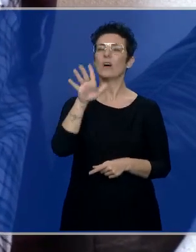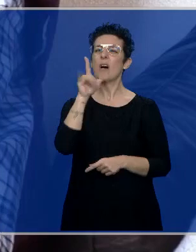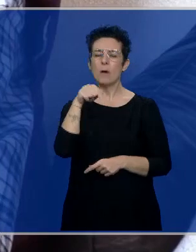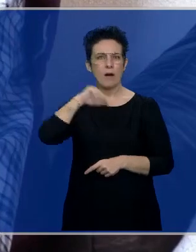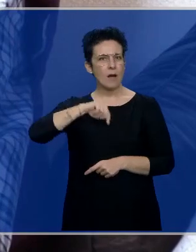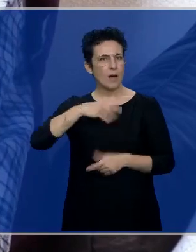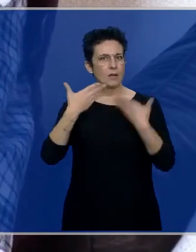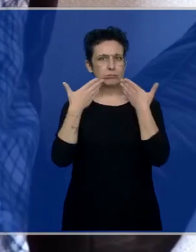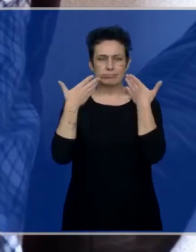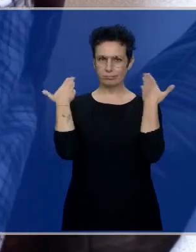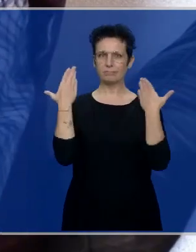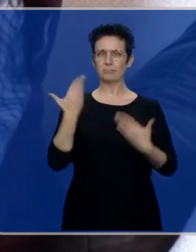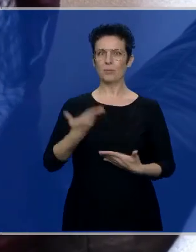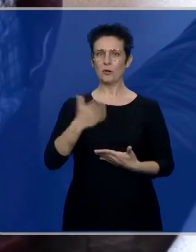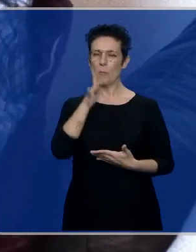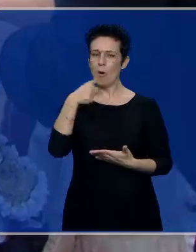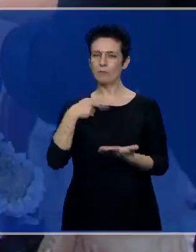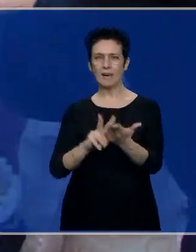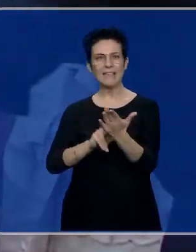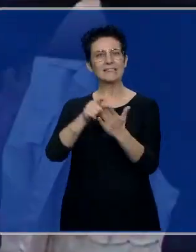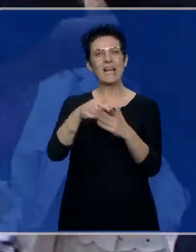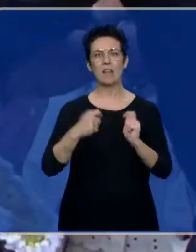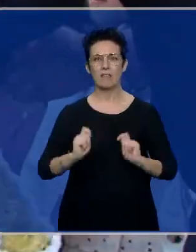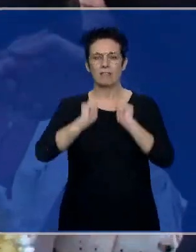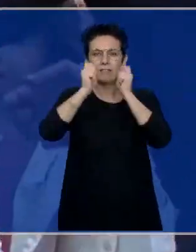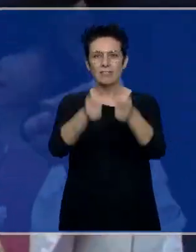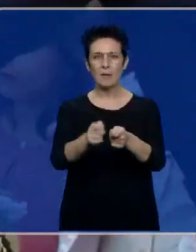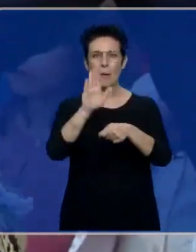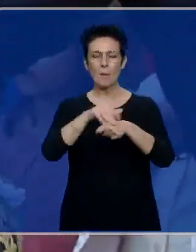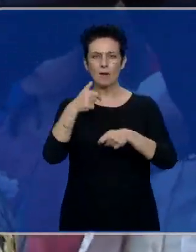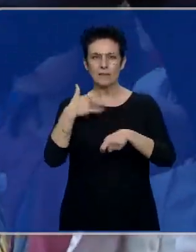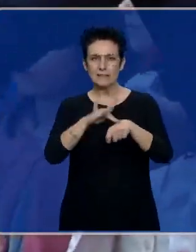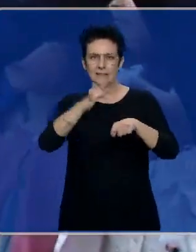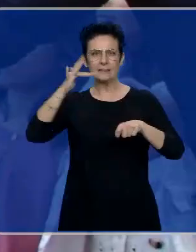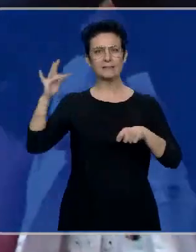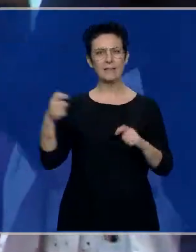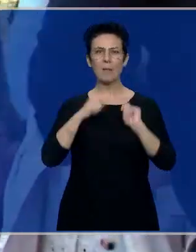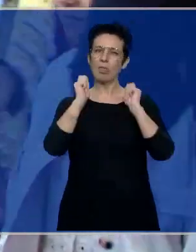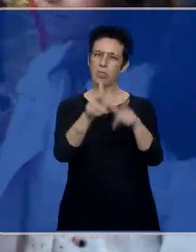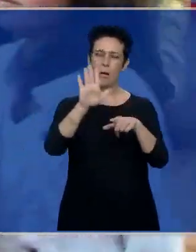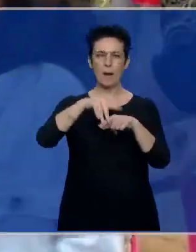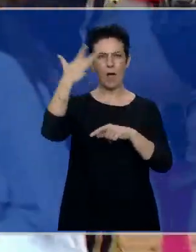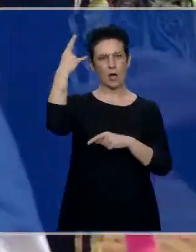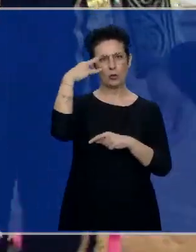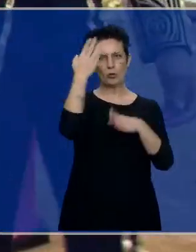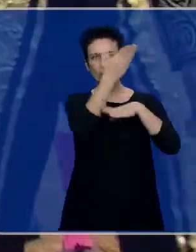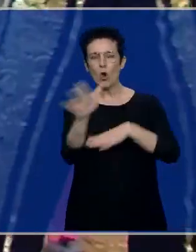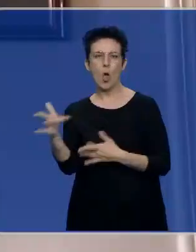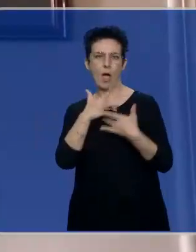alguna manera soy un escalón de transmisión de las sensaciones y del amor por el toro hacia las siguientes generaciones.